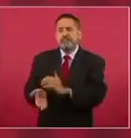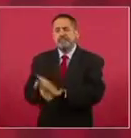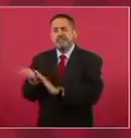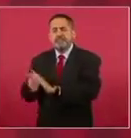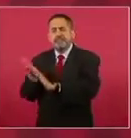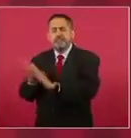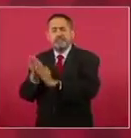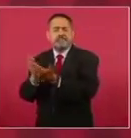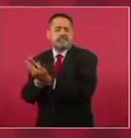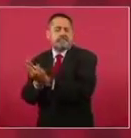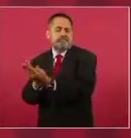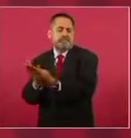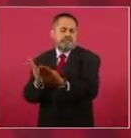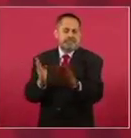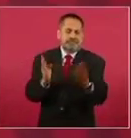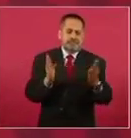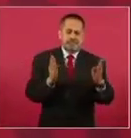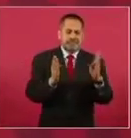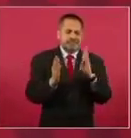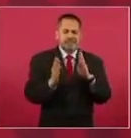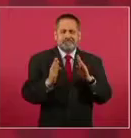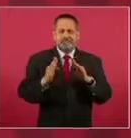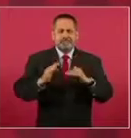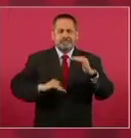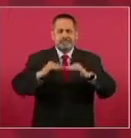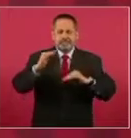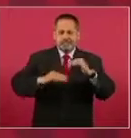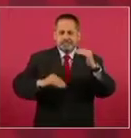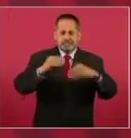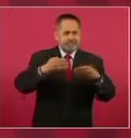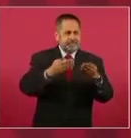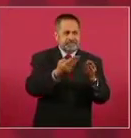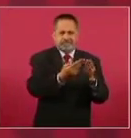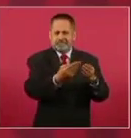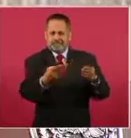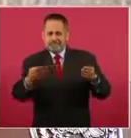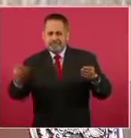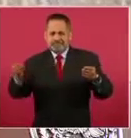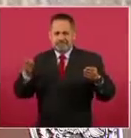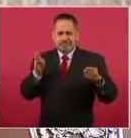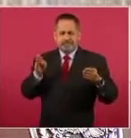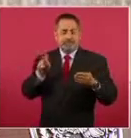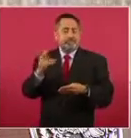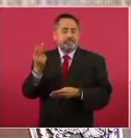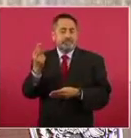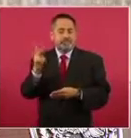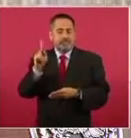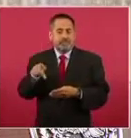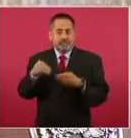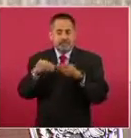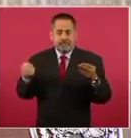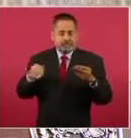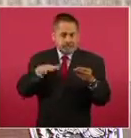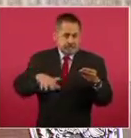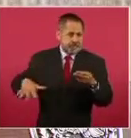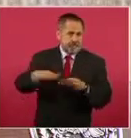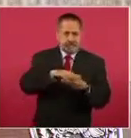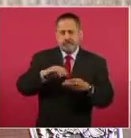kilómetros en esa área natural protegida, el jaguar,